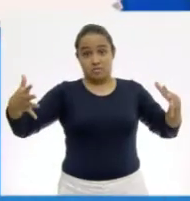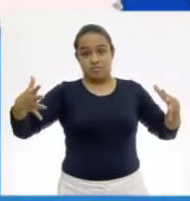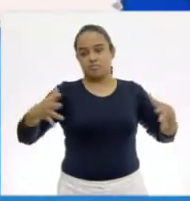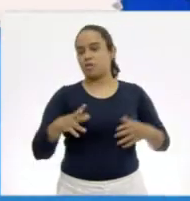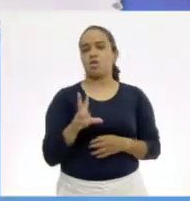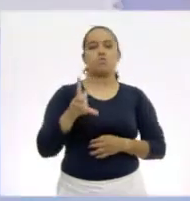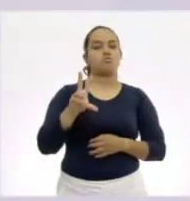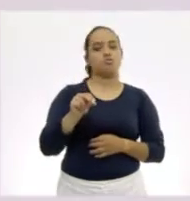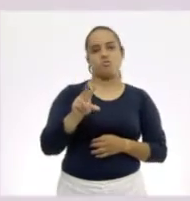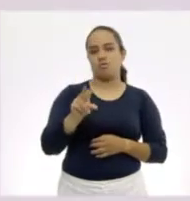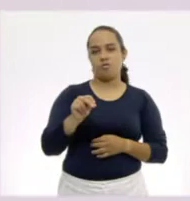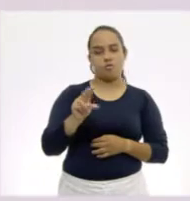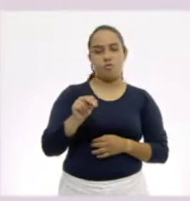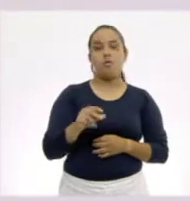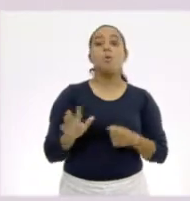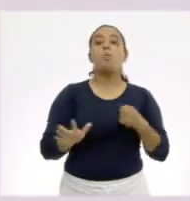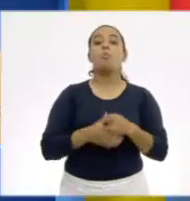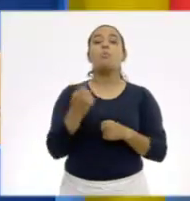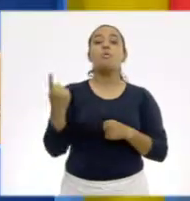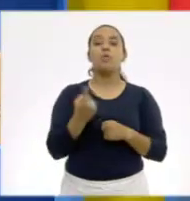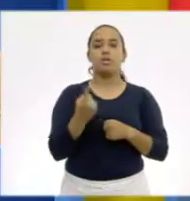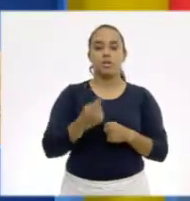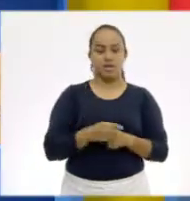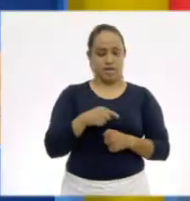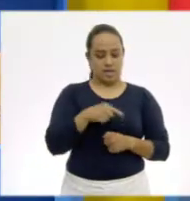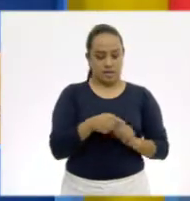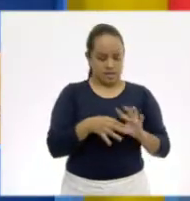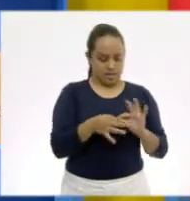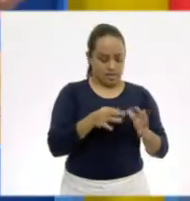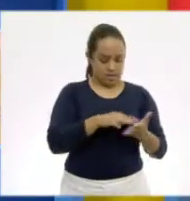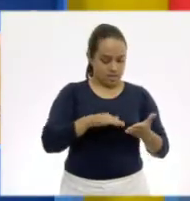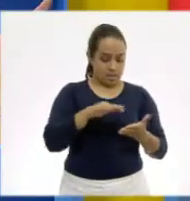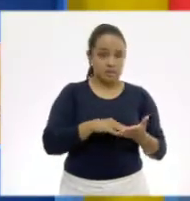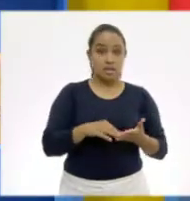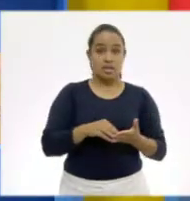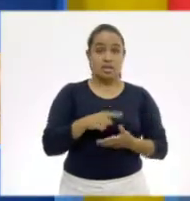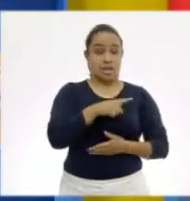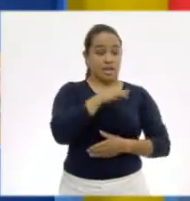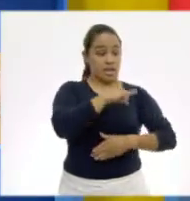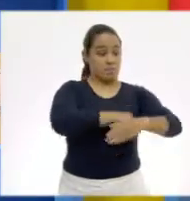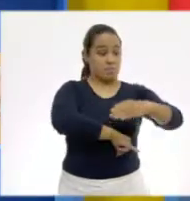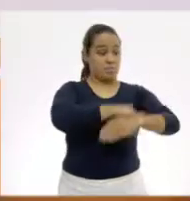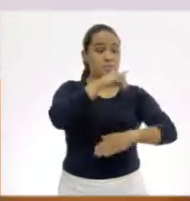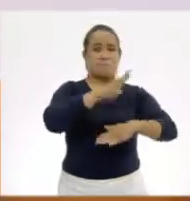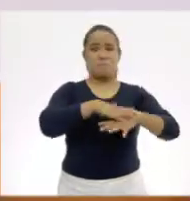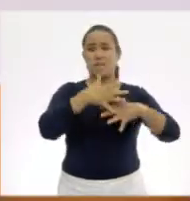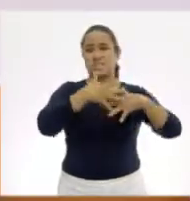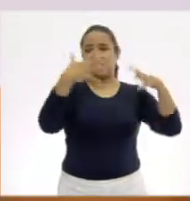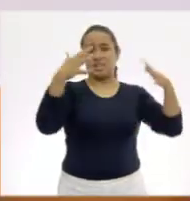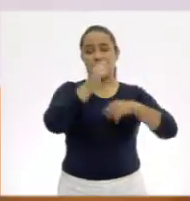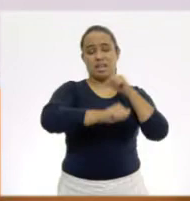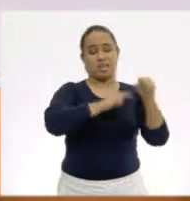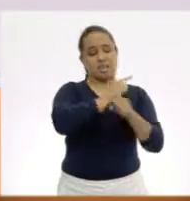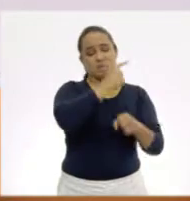No. No. Pues, ¿por qué? Porque el texto explica que es el animal más grande. Así es, tenemos mucha información en ese